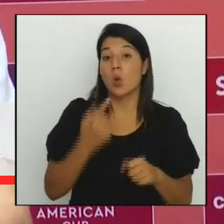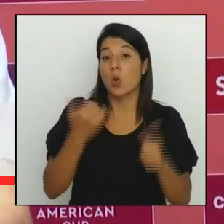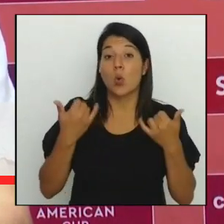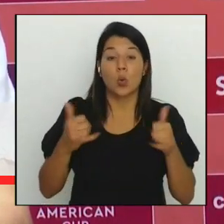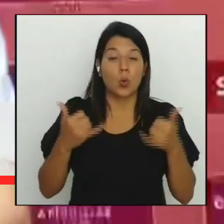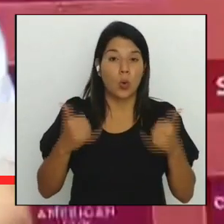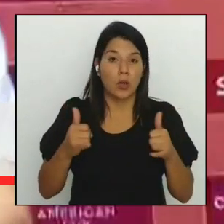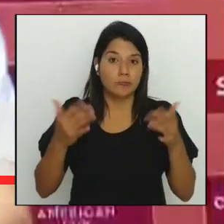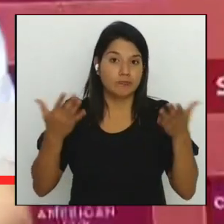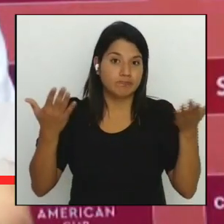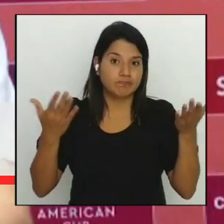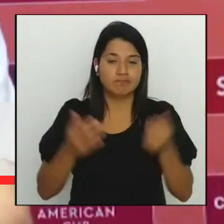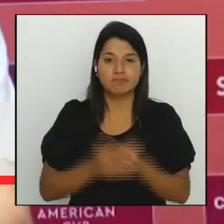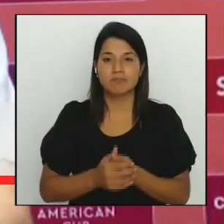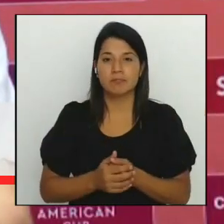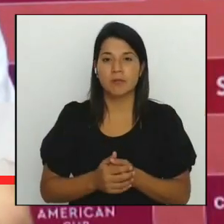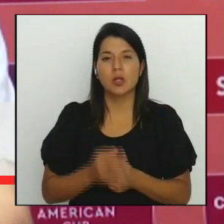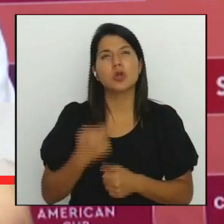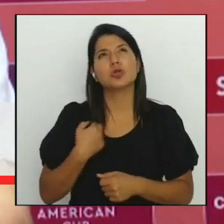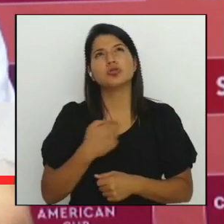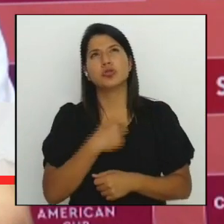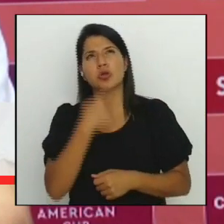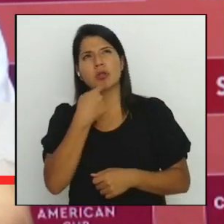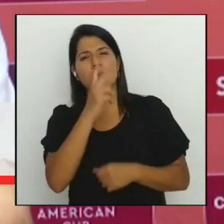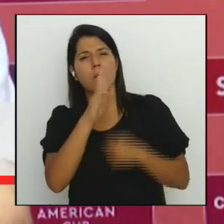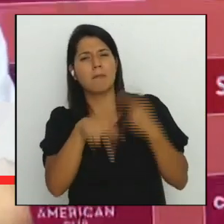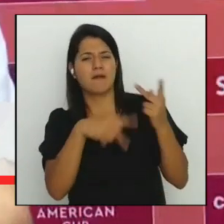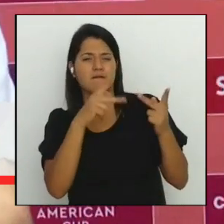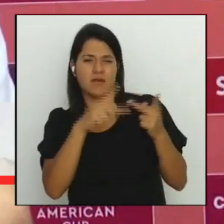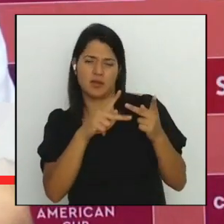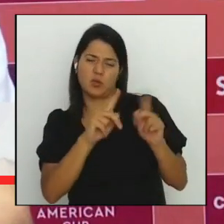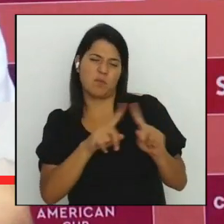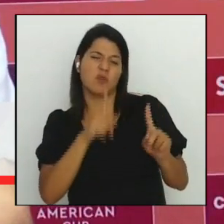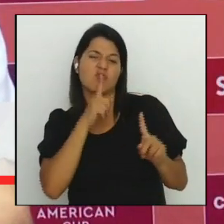que uno siempre dice perfecto pero cuando uno busca la perfección